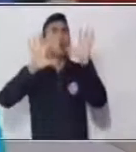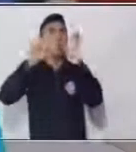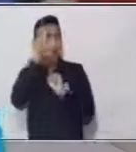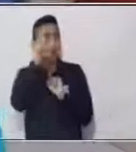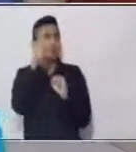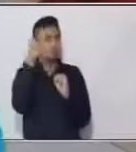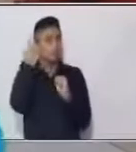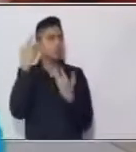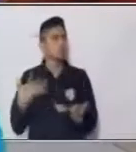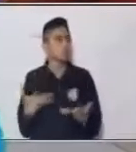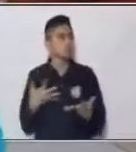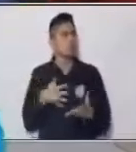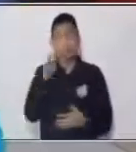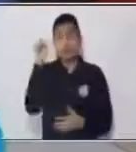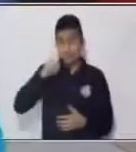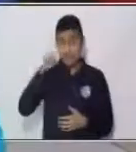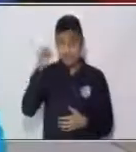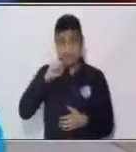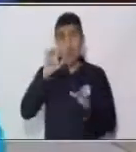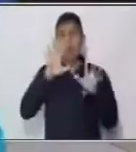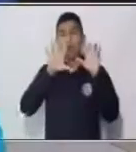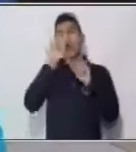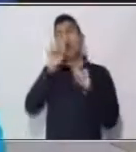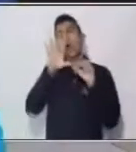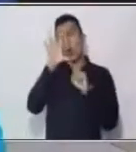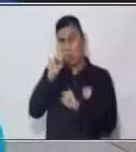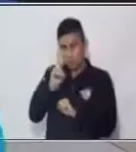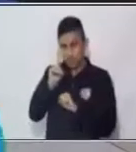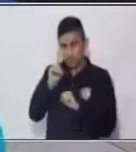Pensemos. Excelente, es el 11.